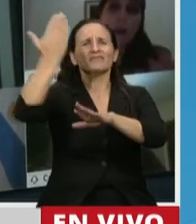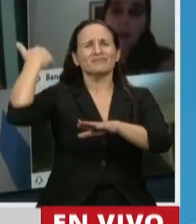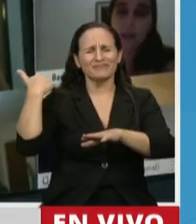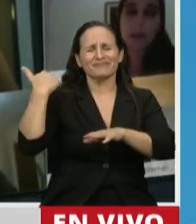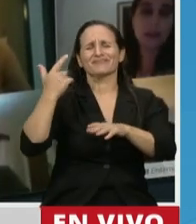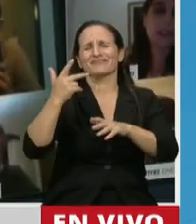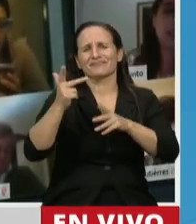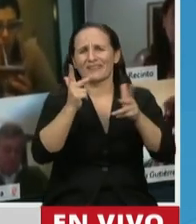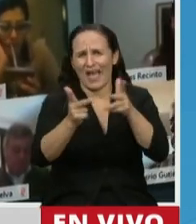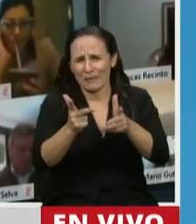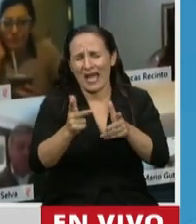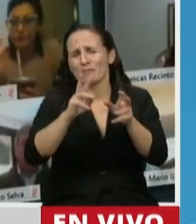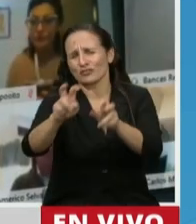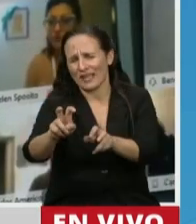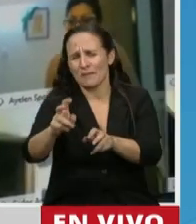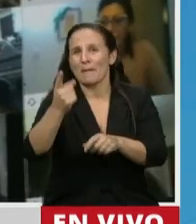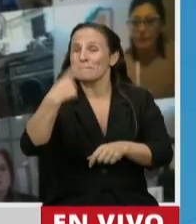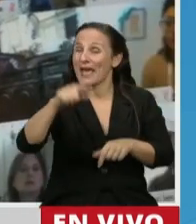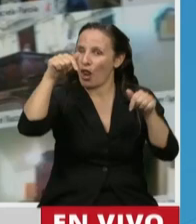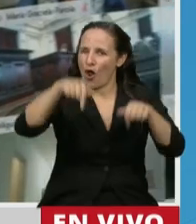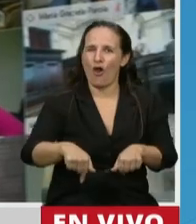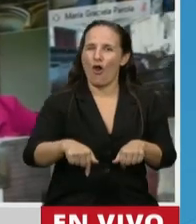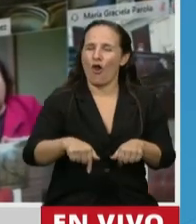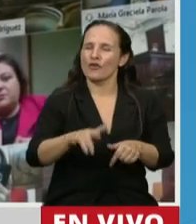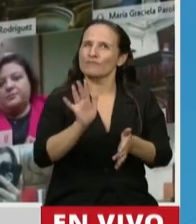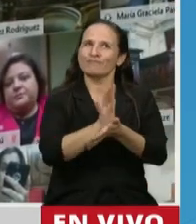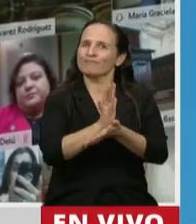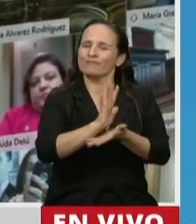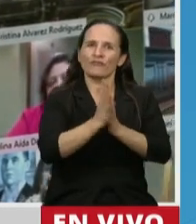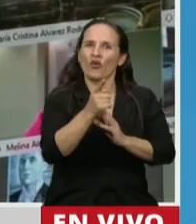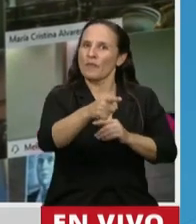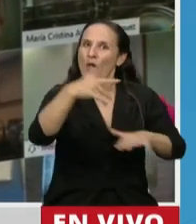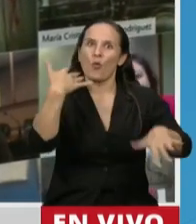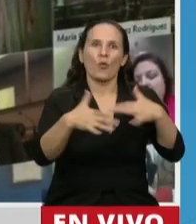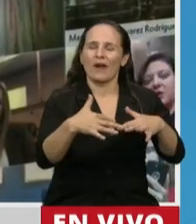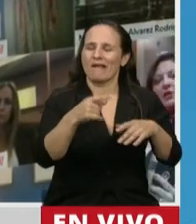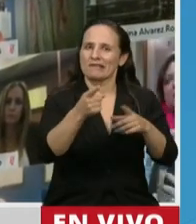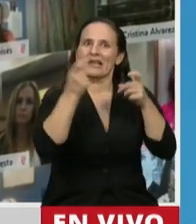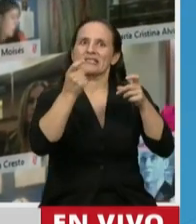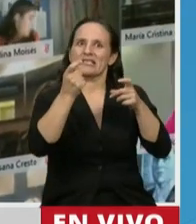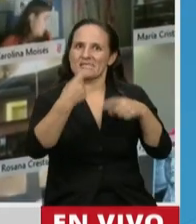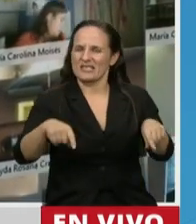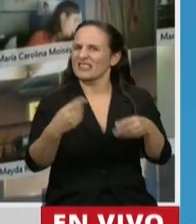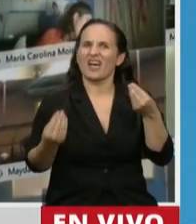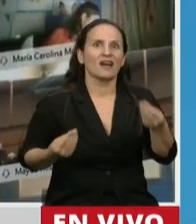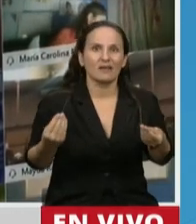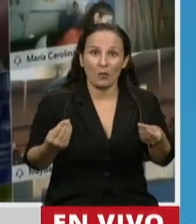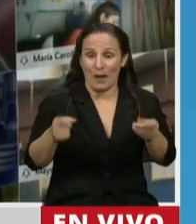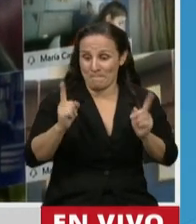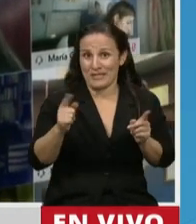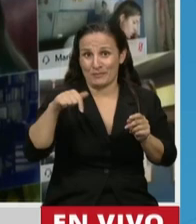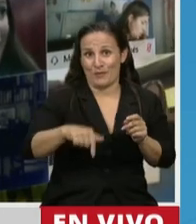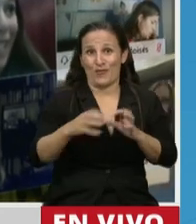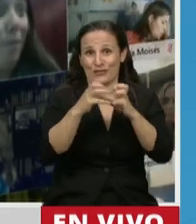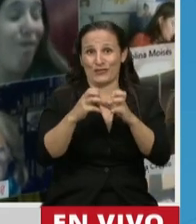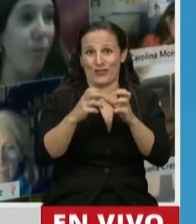en otros años, en otros temas, pero que hoy viene a ponernos los temas de urgencia y necesidad, como son justamente los que hemos tratado